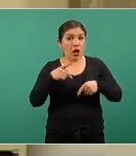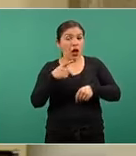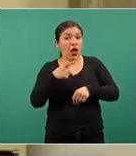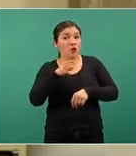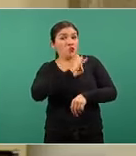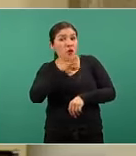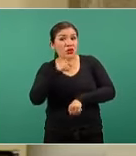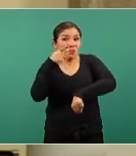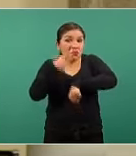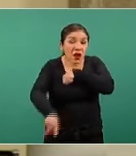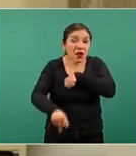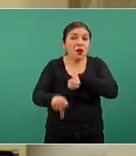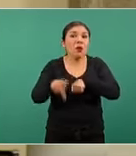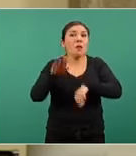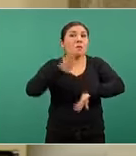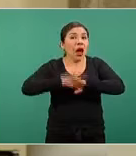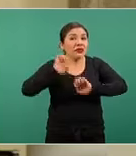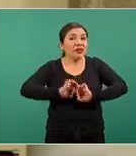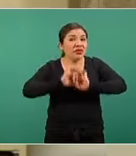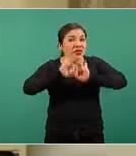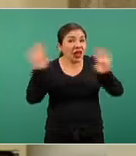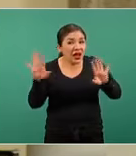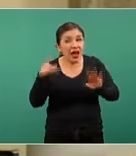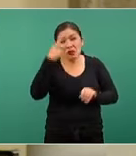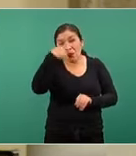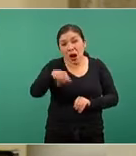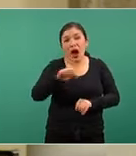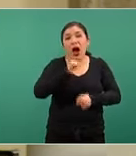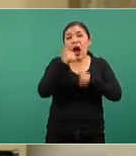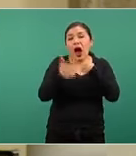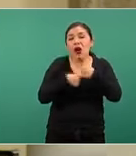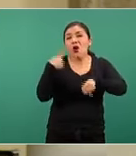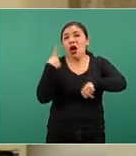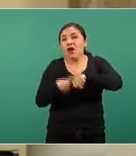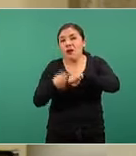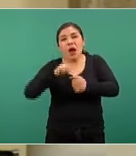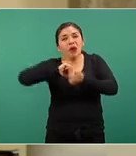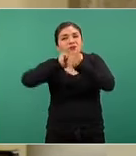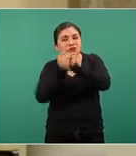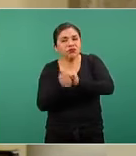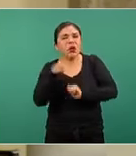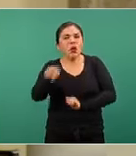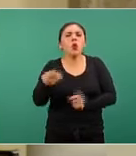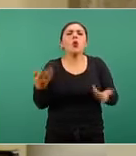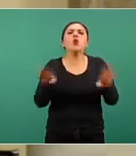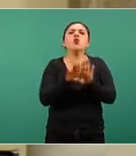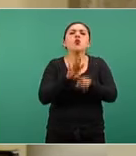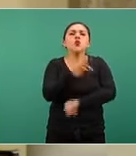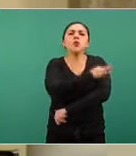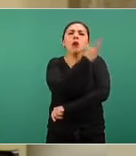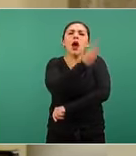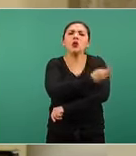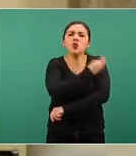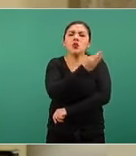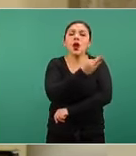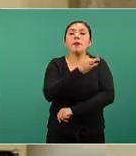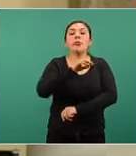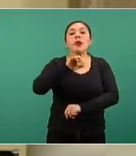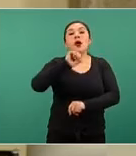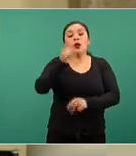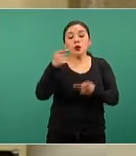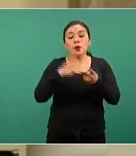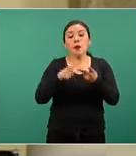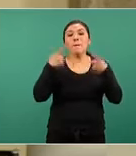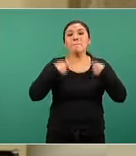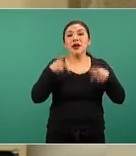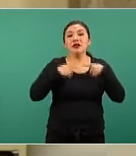pueden ser muy delicadas para ciertos padecimientos de salud ¿cómo se les puede vacunar? y hablando de personas